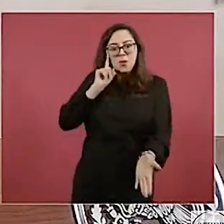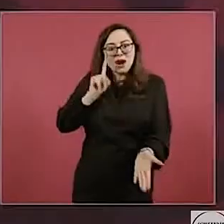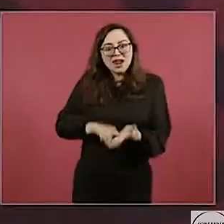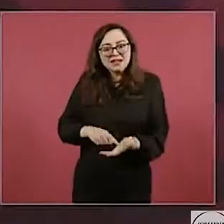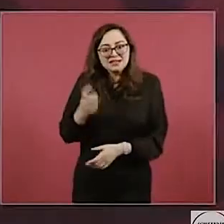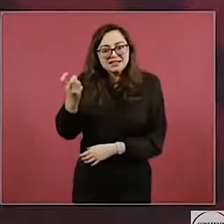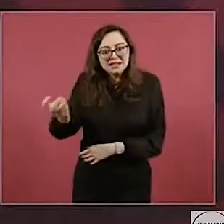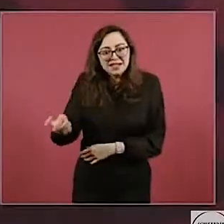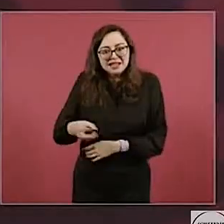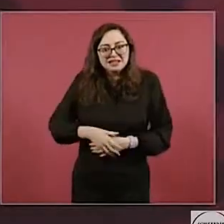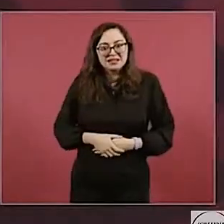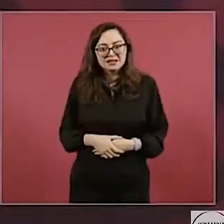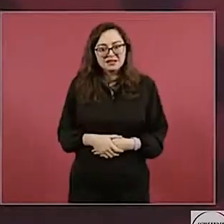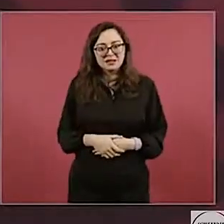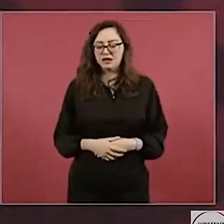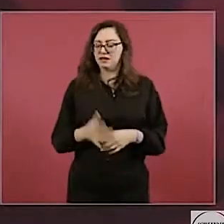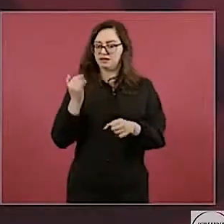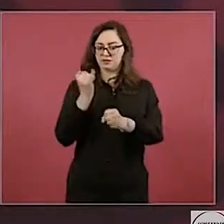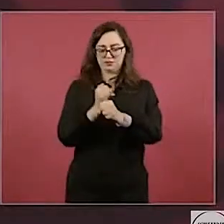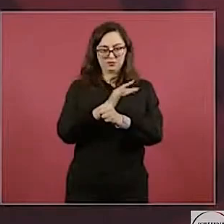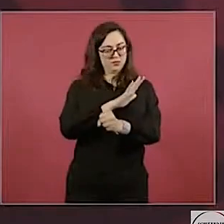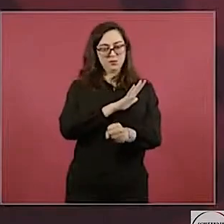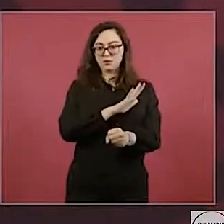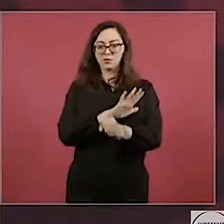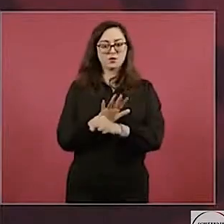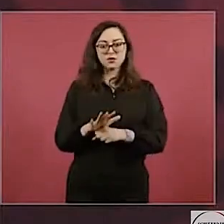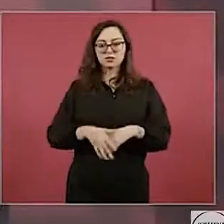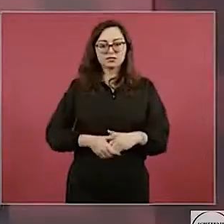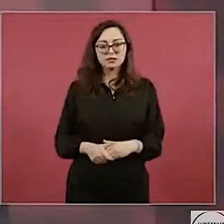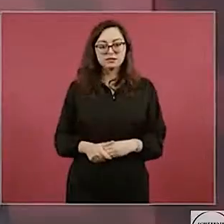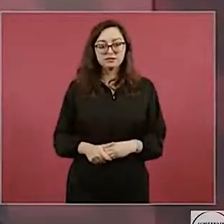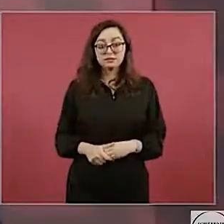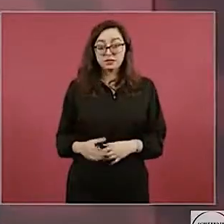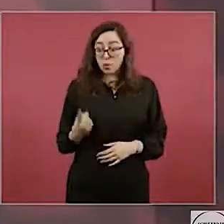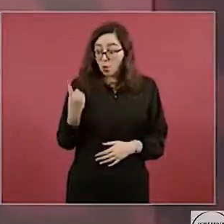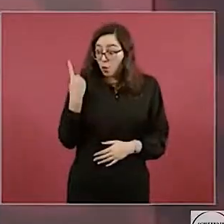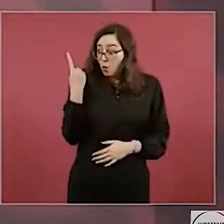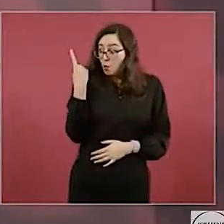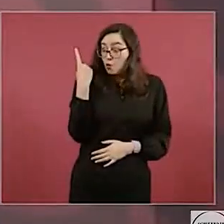¿Cuándo se había visto que un ministro,